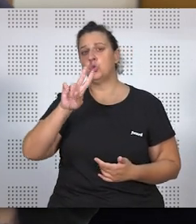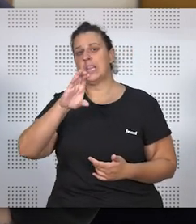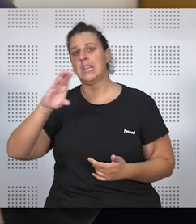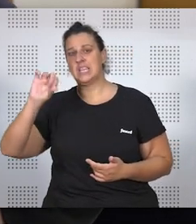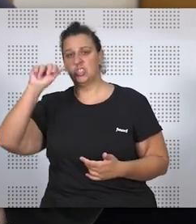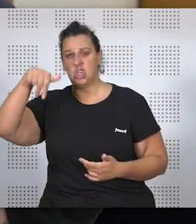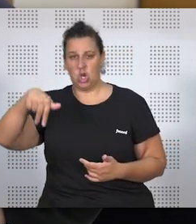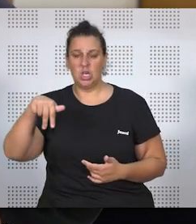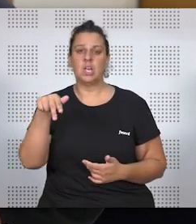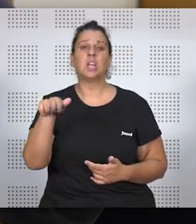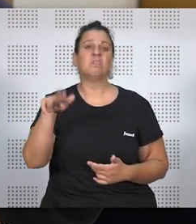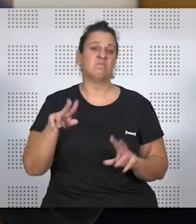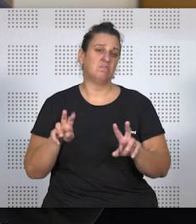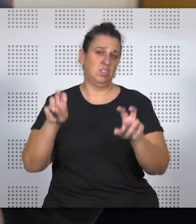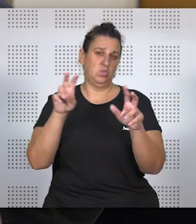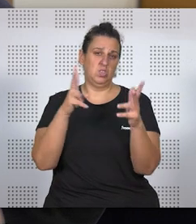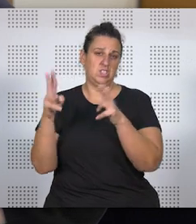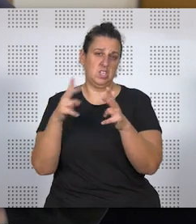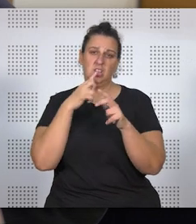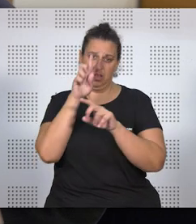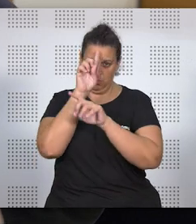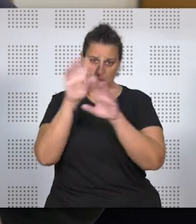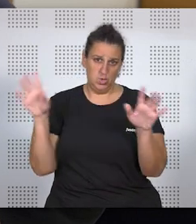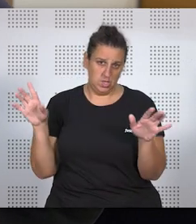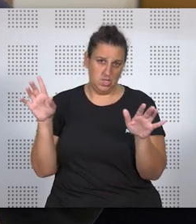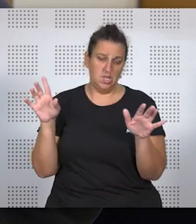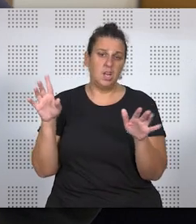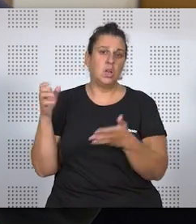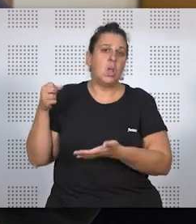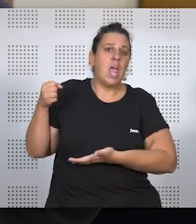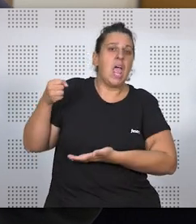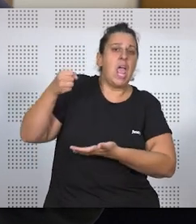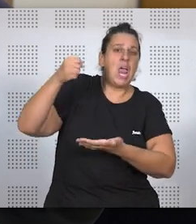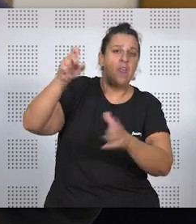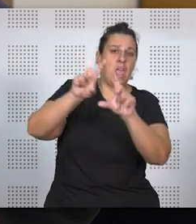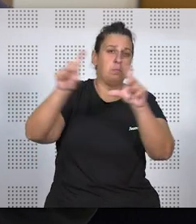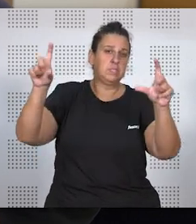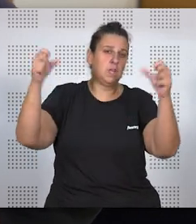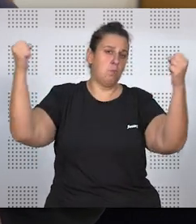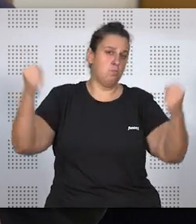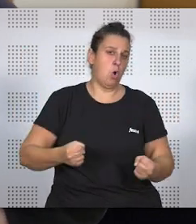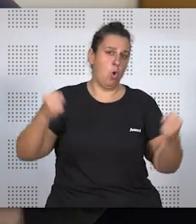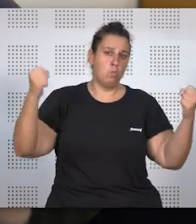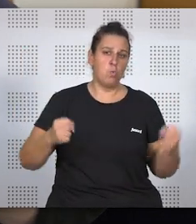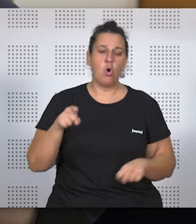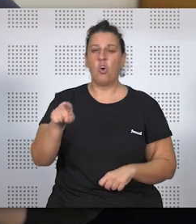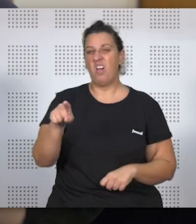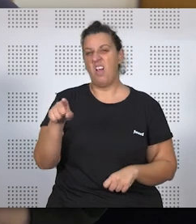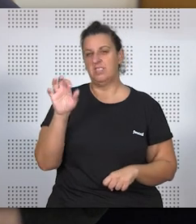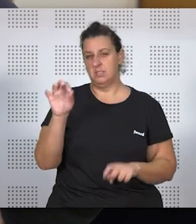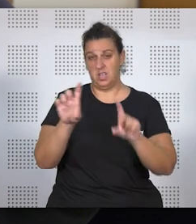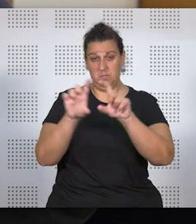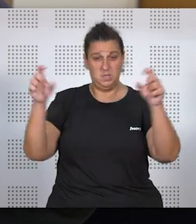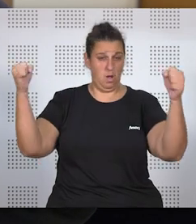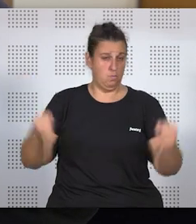que el propio título de la serie deja clarísimo de qué va esto, de quién hereda la superempresa, que esta sí que es una